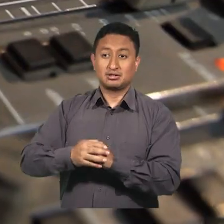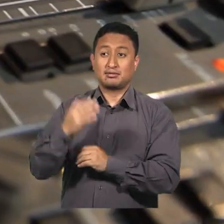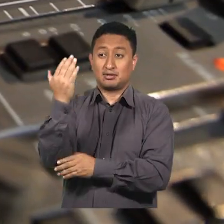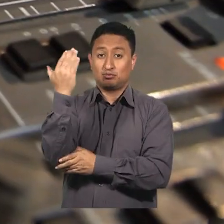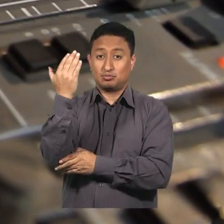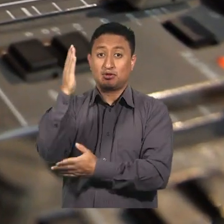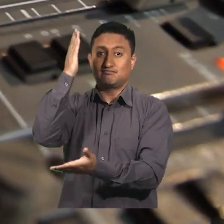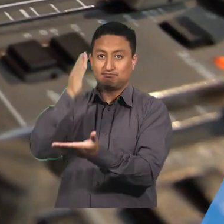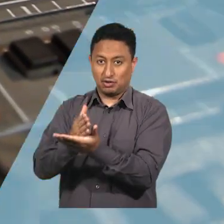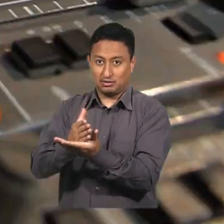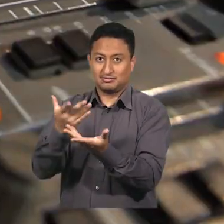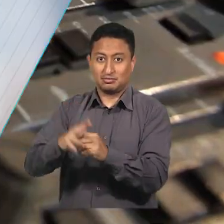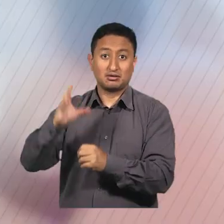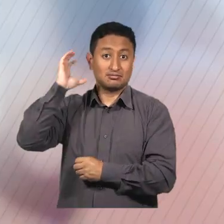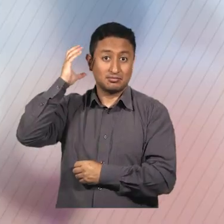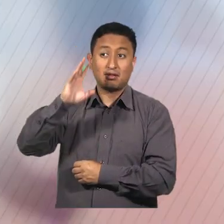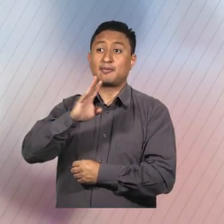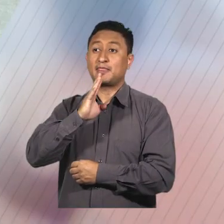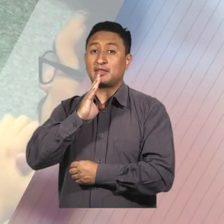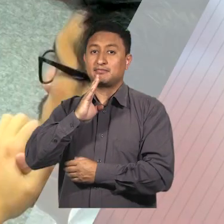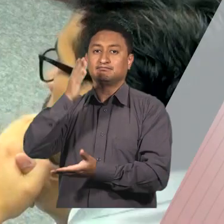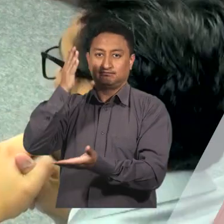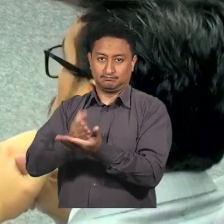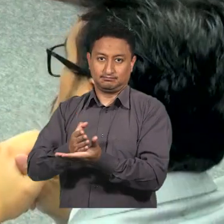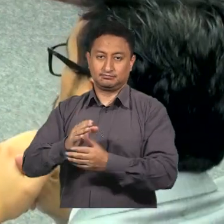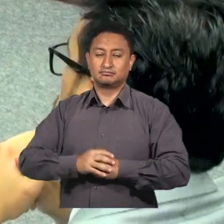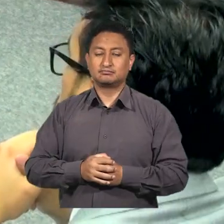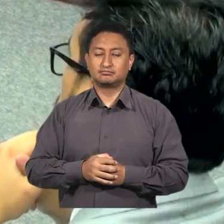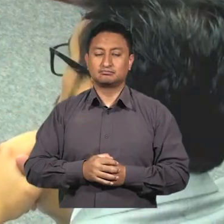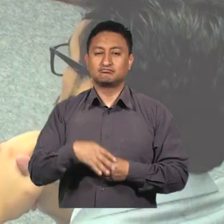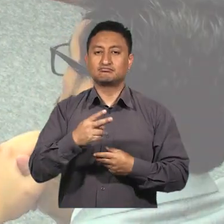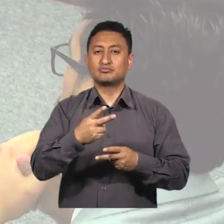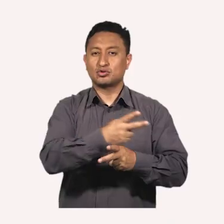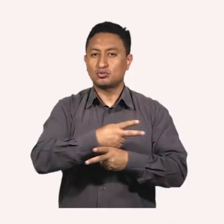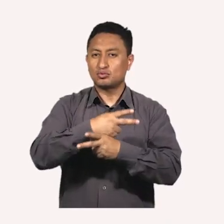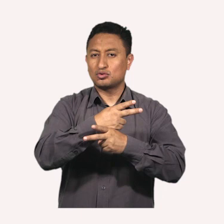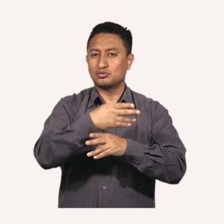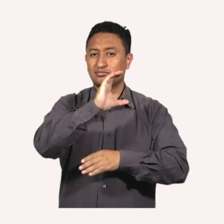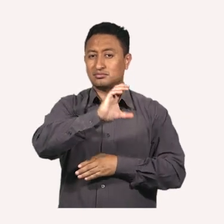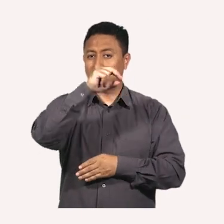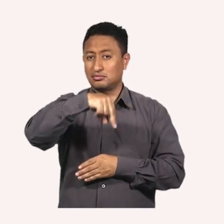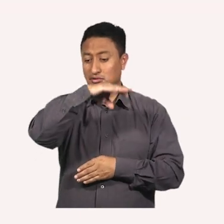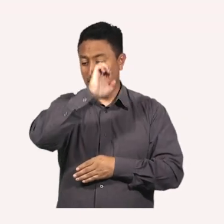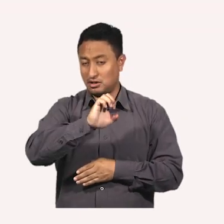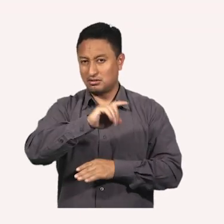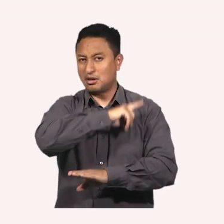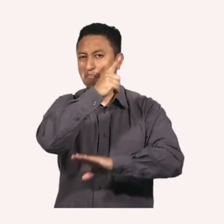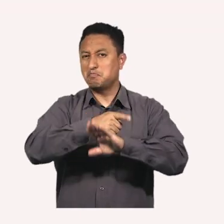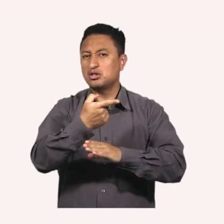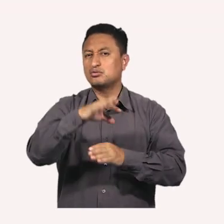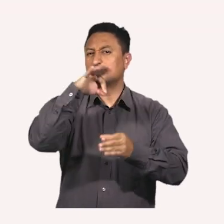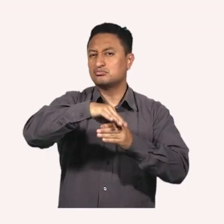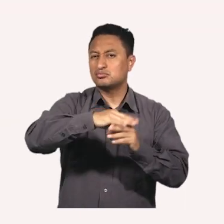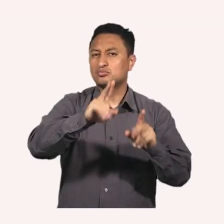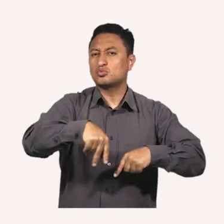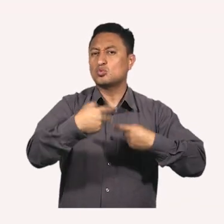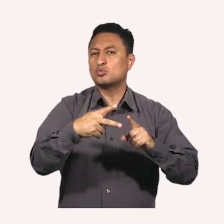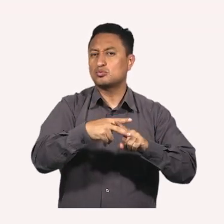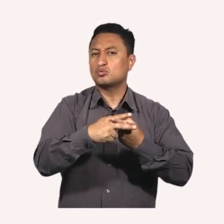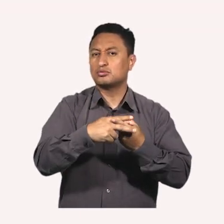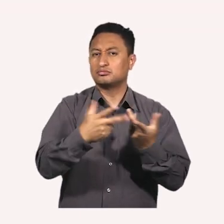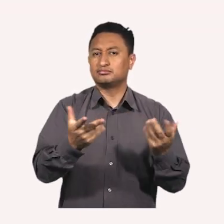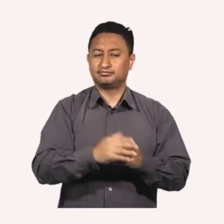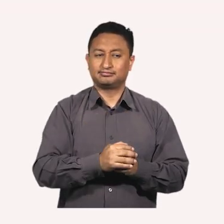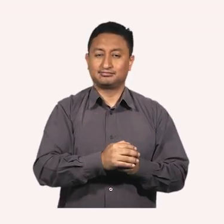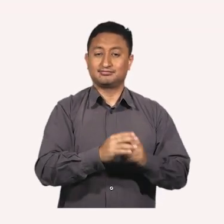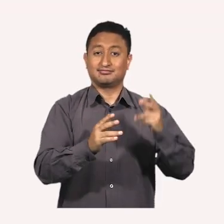televisivos y cuñas radiales. El Pleno del CNE determinó que la campaña electoral inicia el 3 de enero hasta el